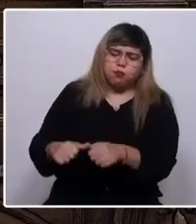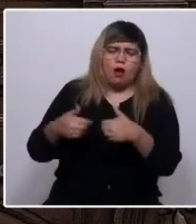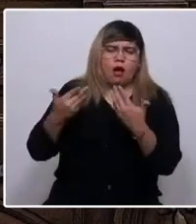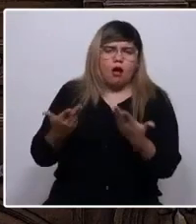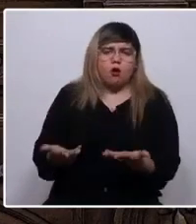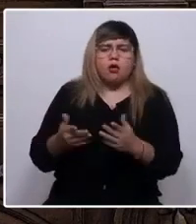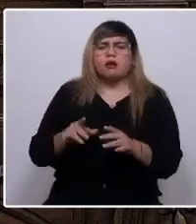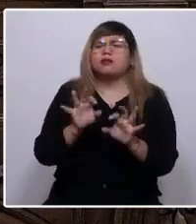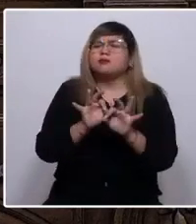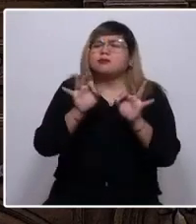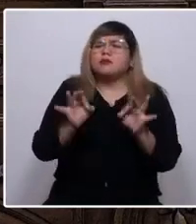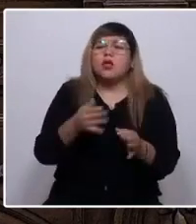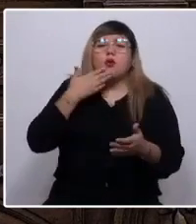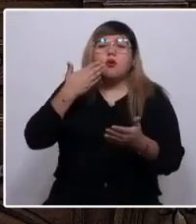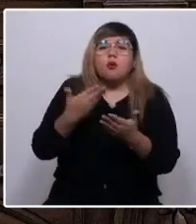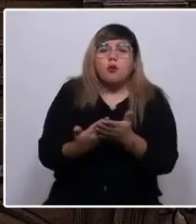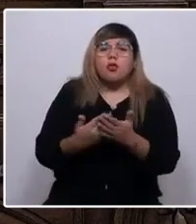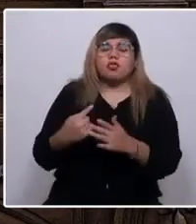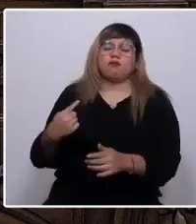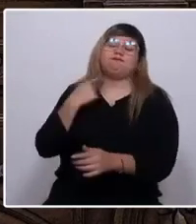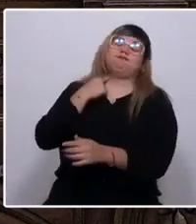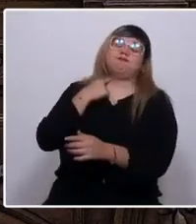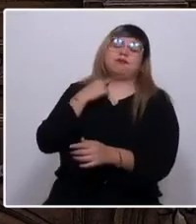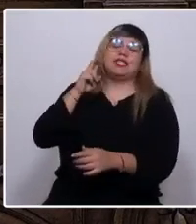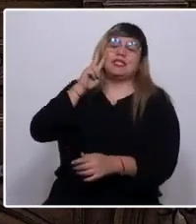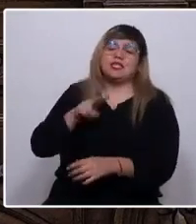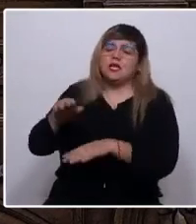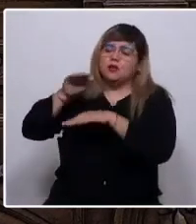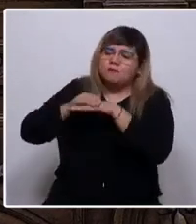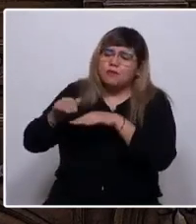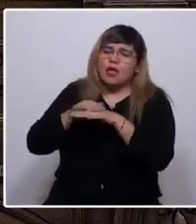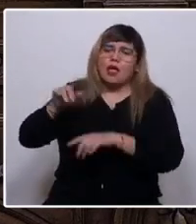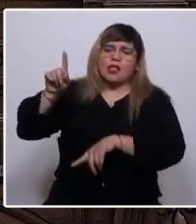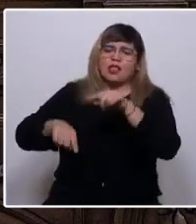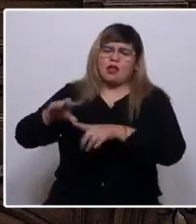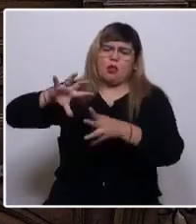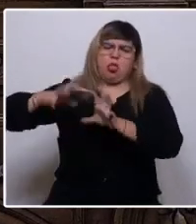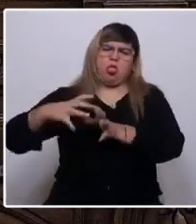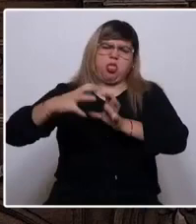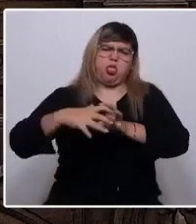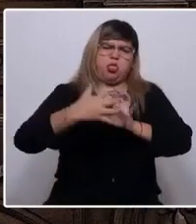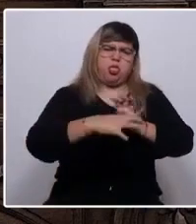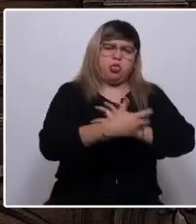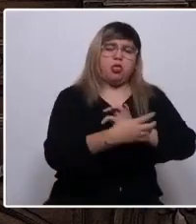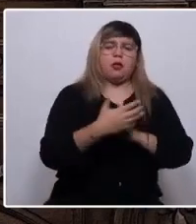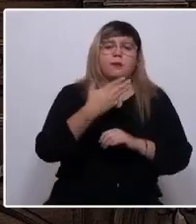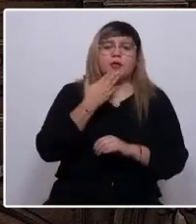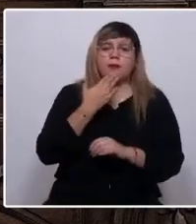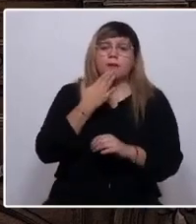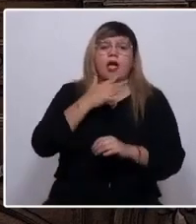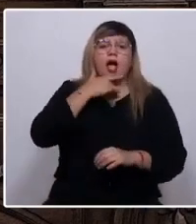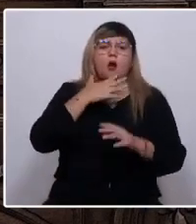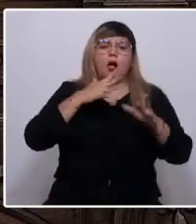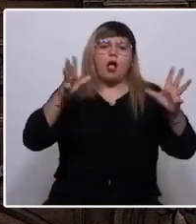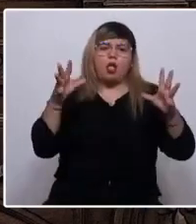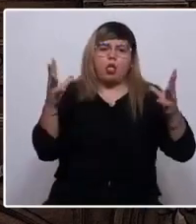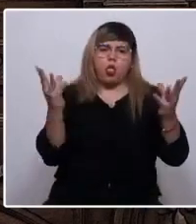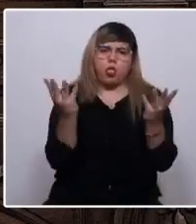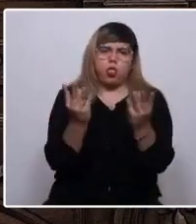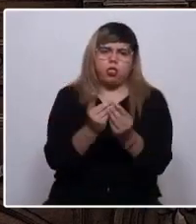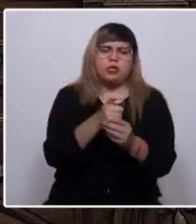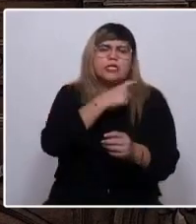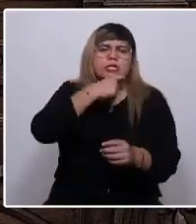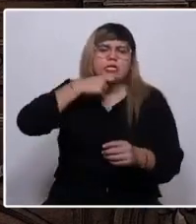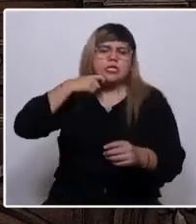especialmente cuando se afecta sin contemplación a nuestra madre tierra, cuando se agudiza la escasez del agua en nuestra Pachamama,